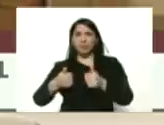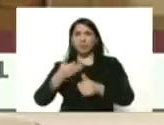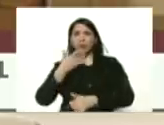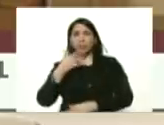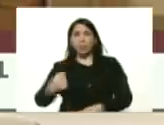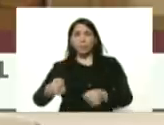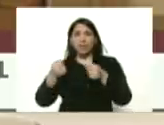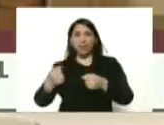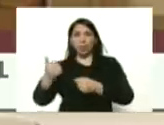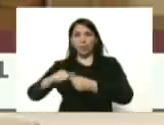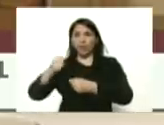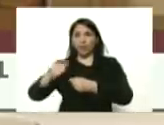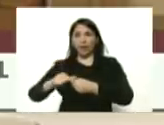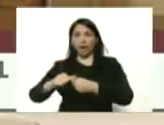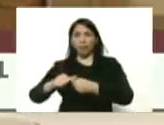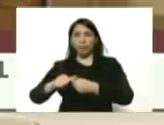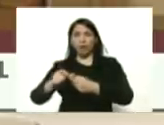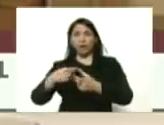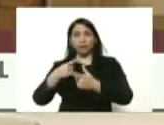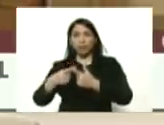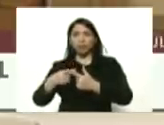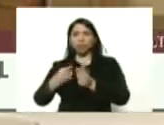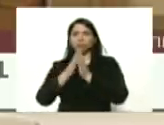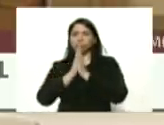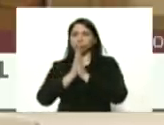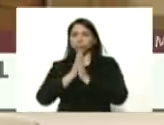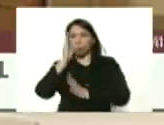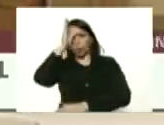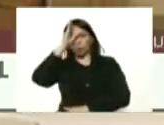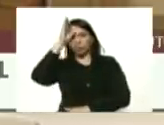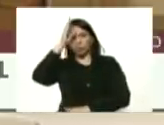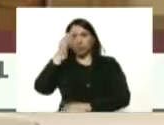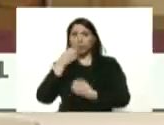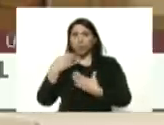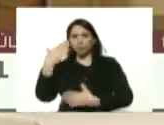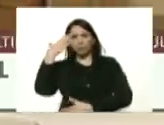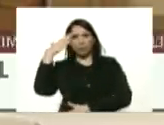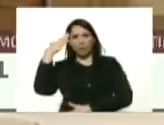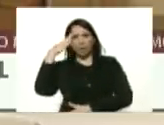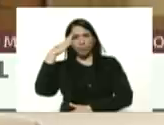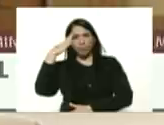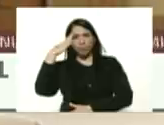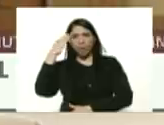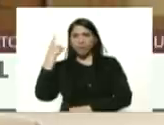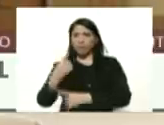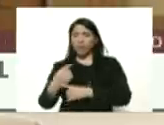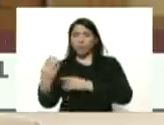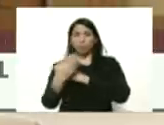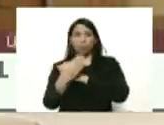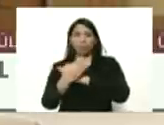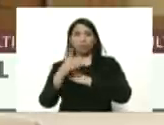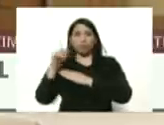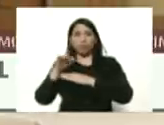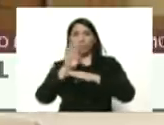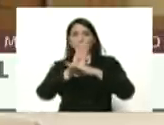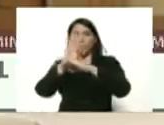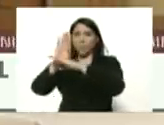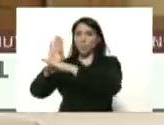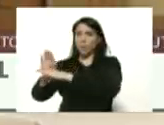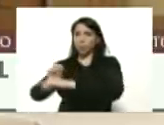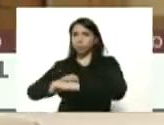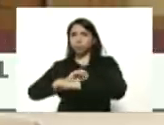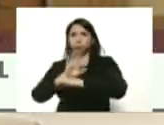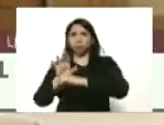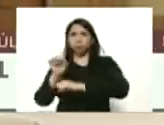mercado de las pulgas así que con mucha conciencia bueno sepamos que debemos cuidarnos y protegernos del COVID